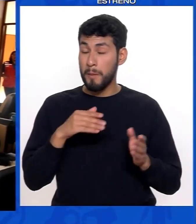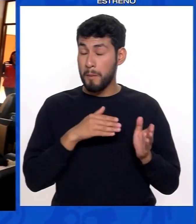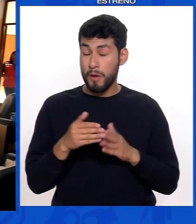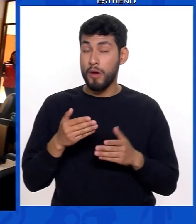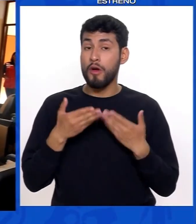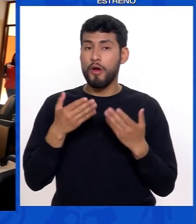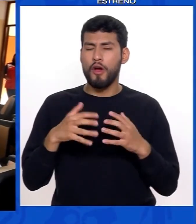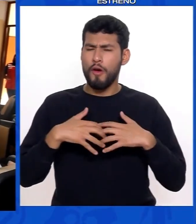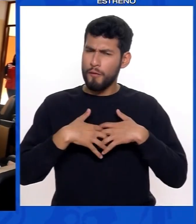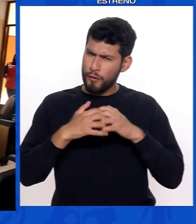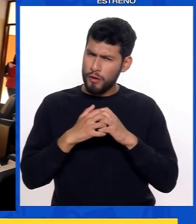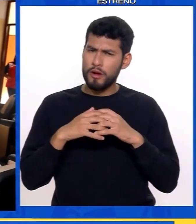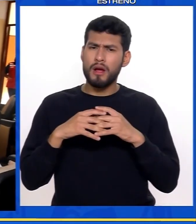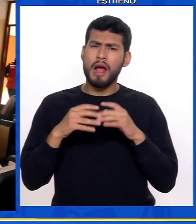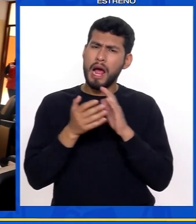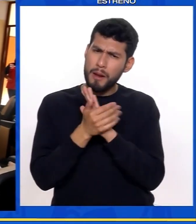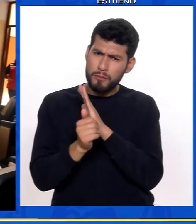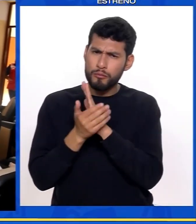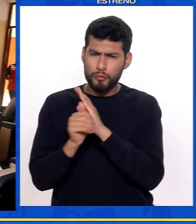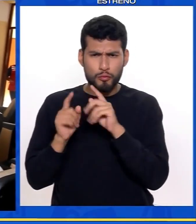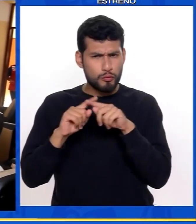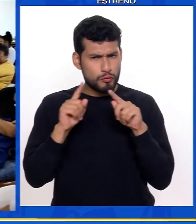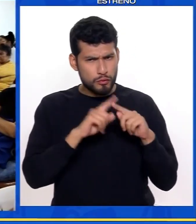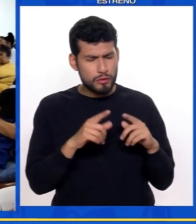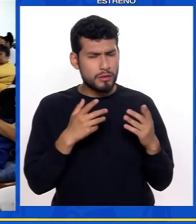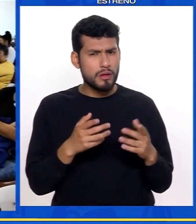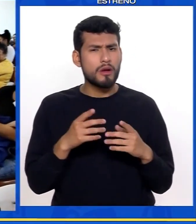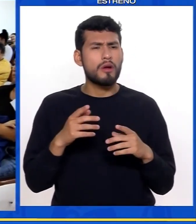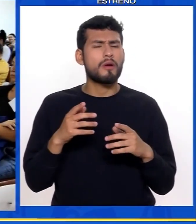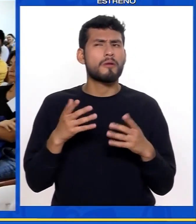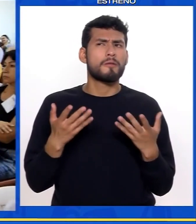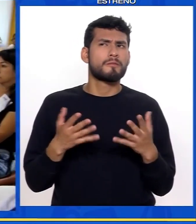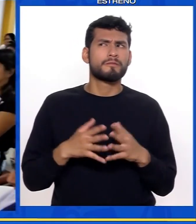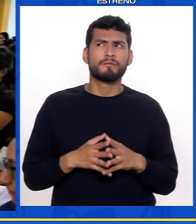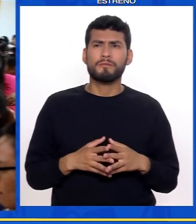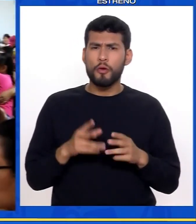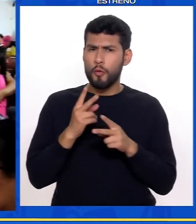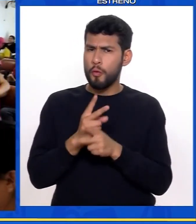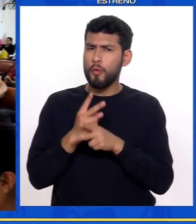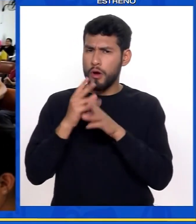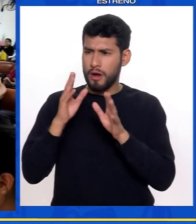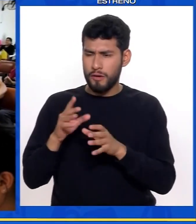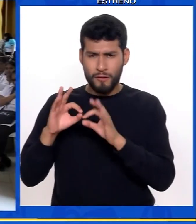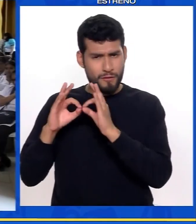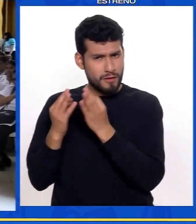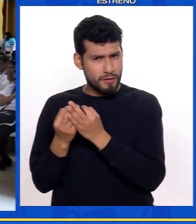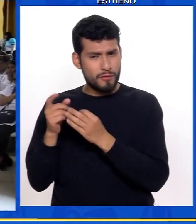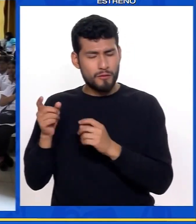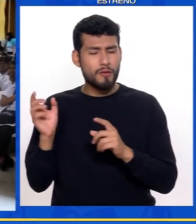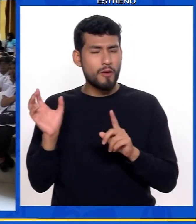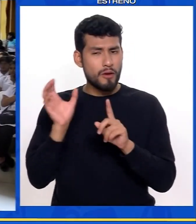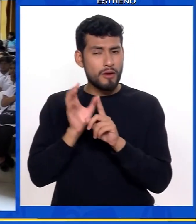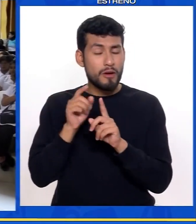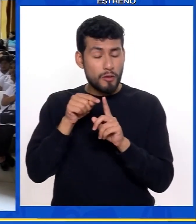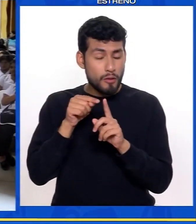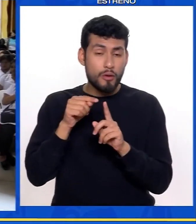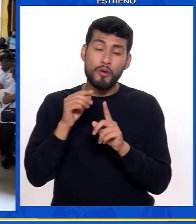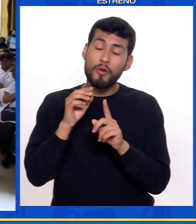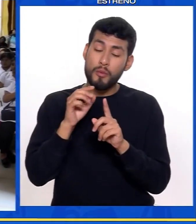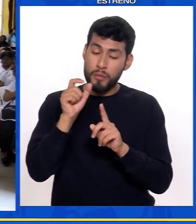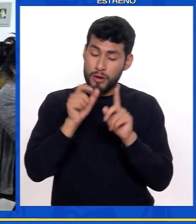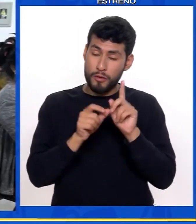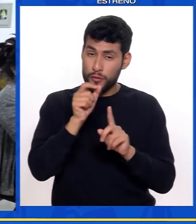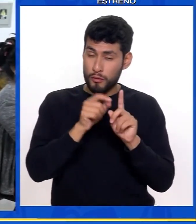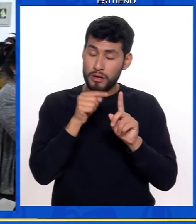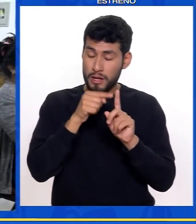Estamos implementando un fortalecimiento de las capacidades de los cuidadores o acompañantes de